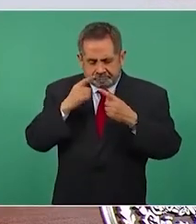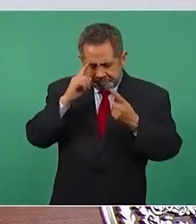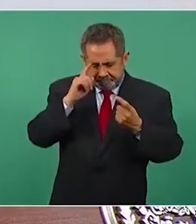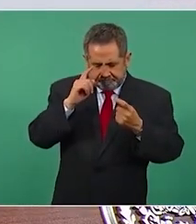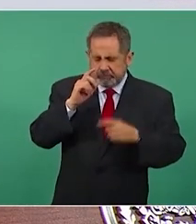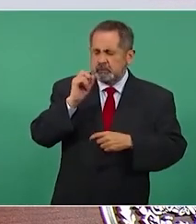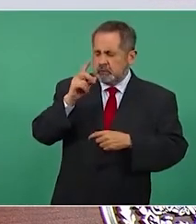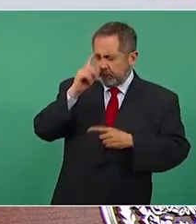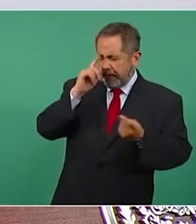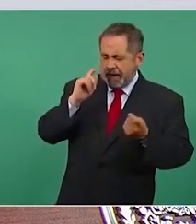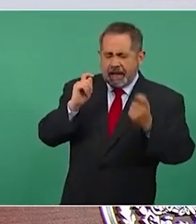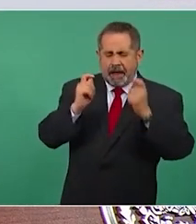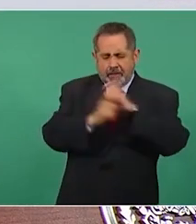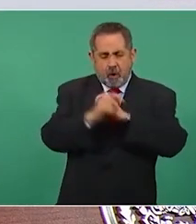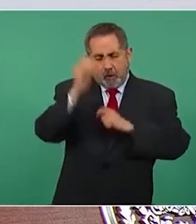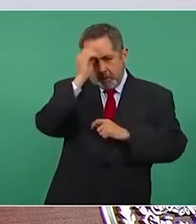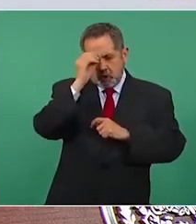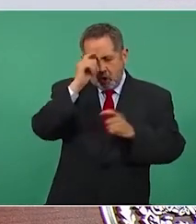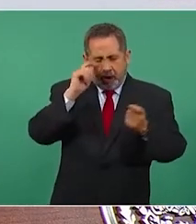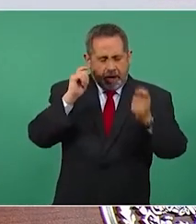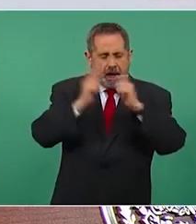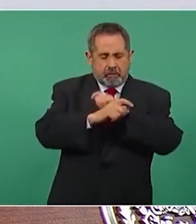cambiar de opinión.